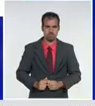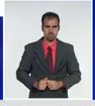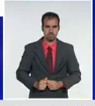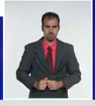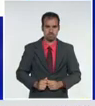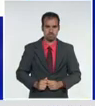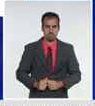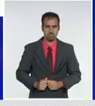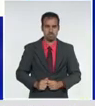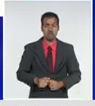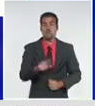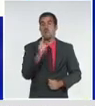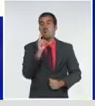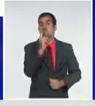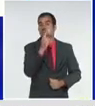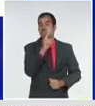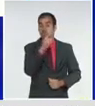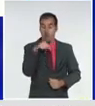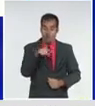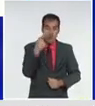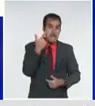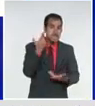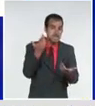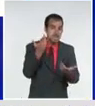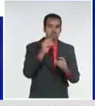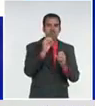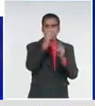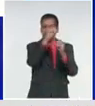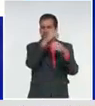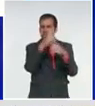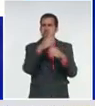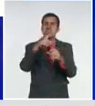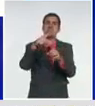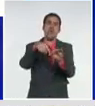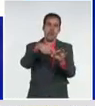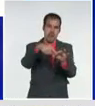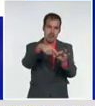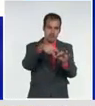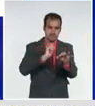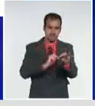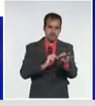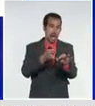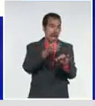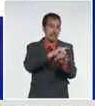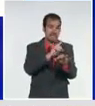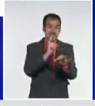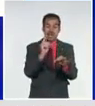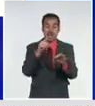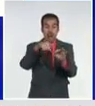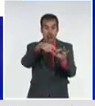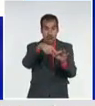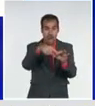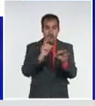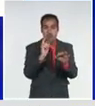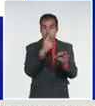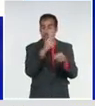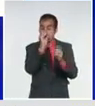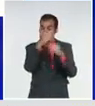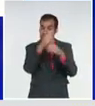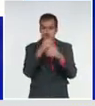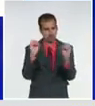se deben procesar en el día de hoy, pues no procesó ninguna, o sea, de este territorio. Pero de todas formas,